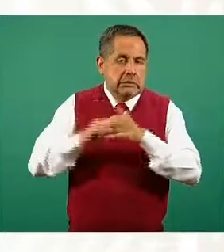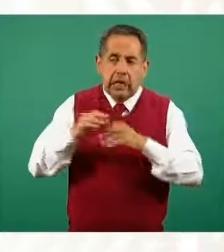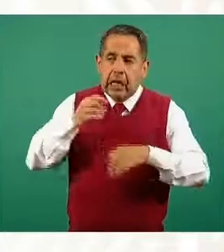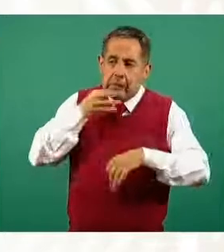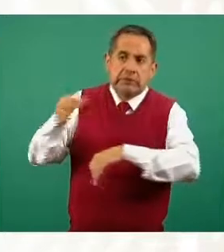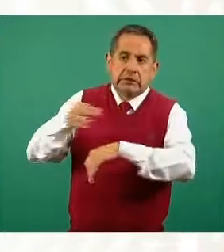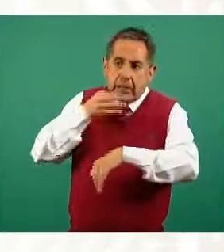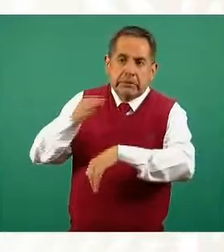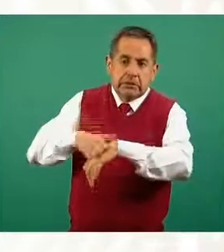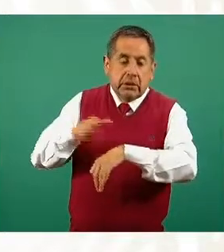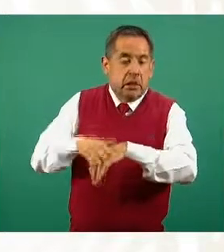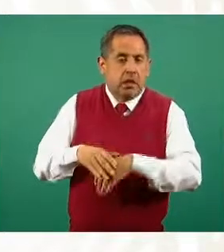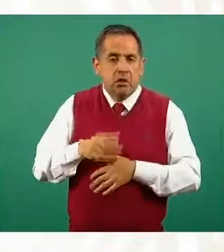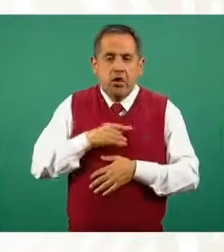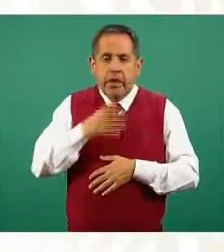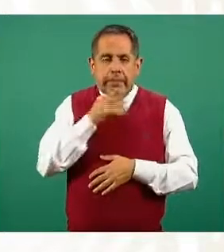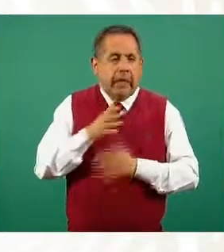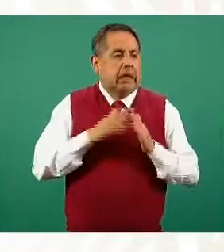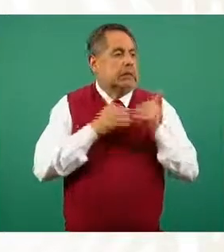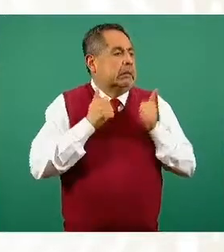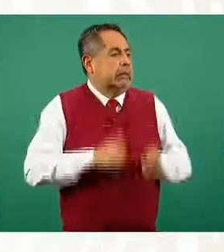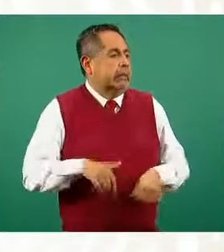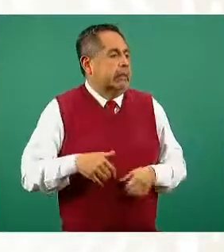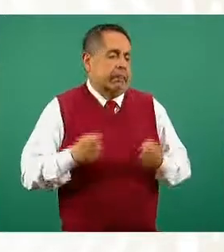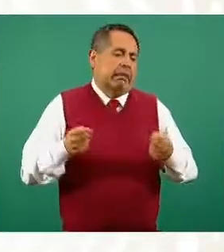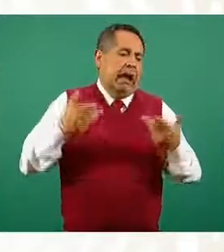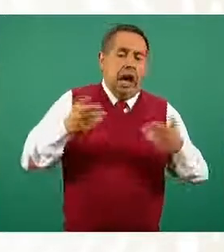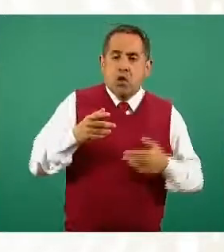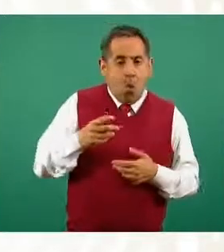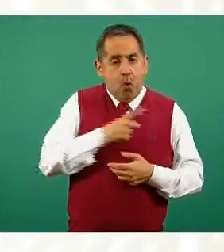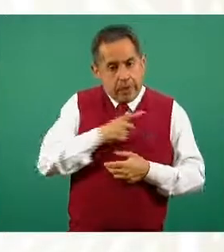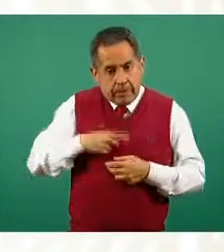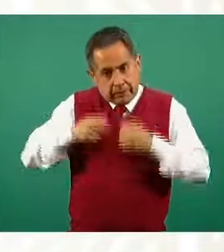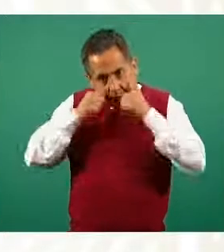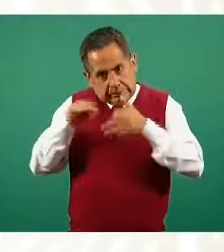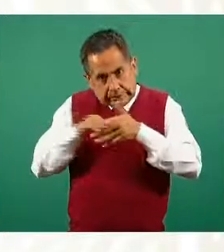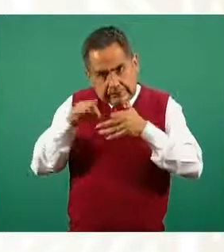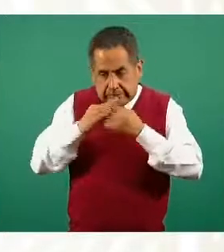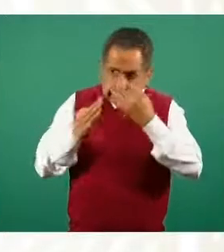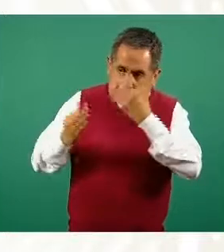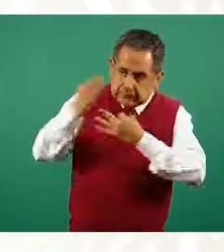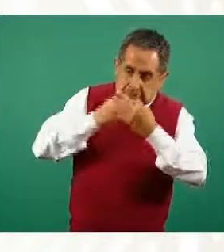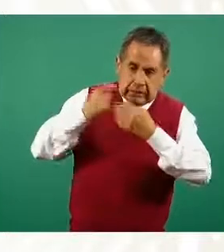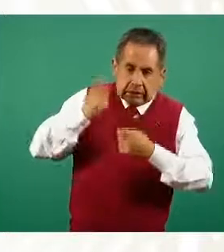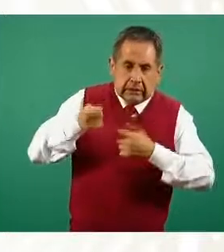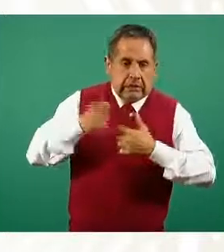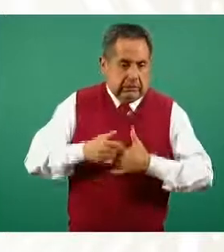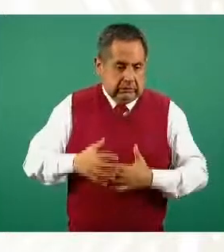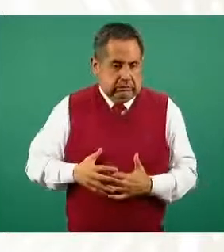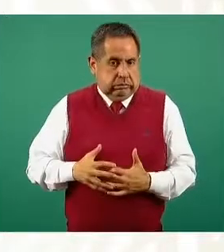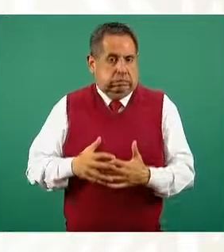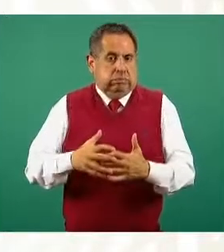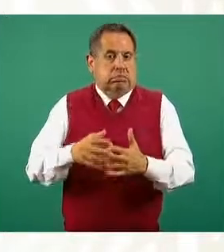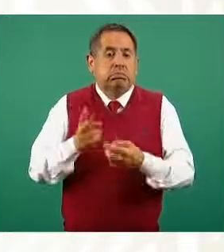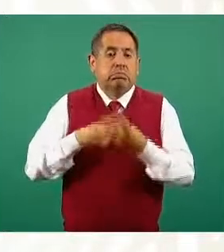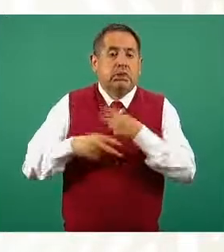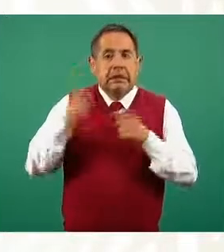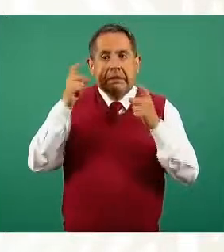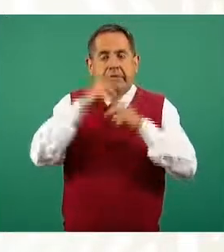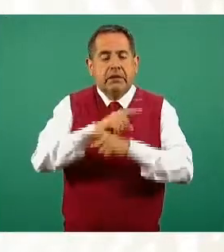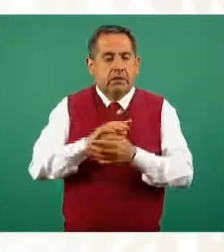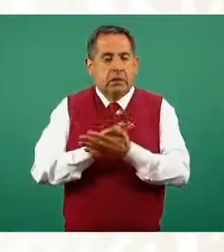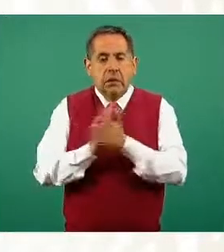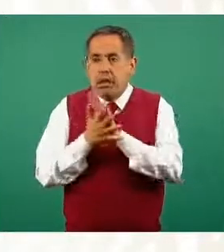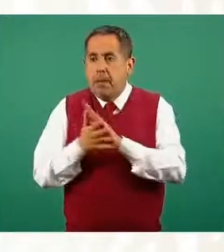continuar con la atención prenatal con sus cuidados por el embarazo quizá por las complicaciones de COVID